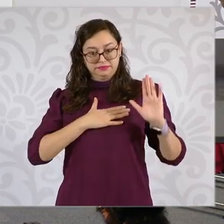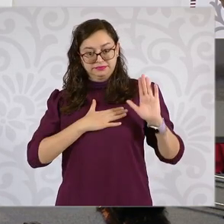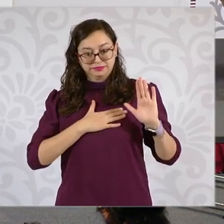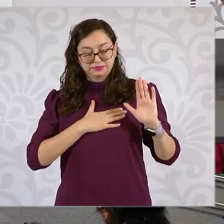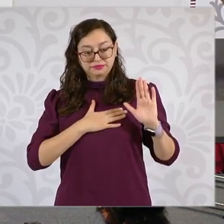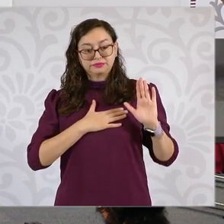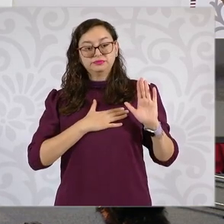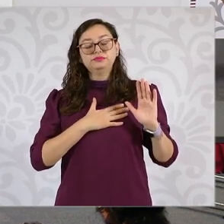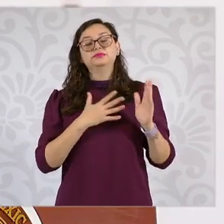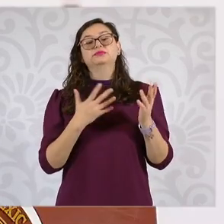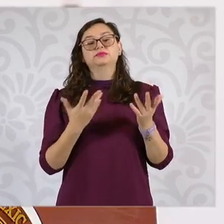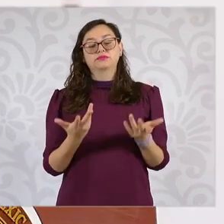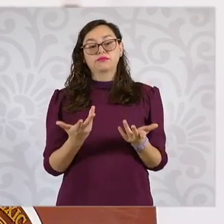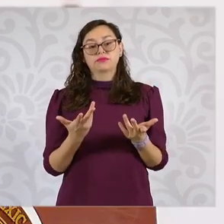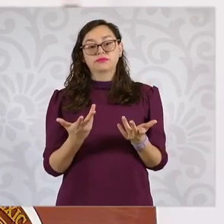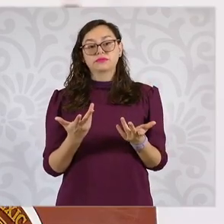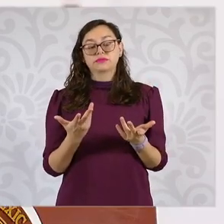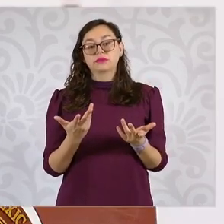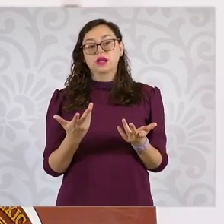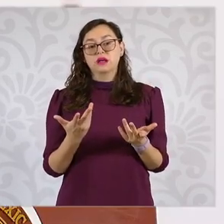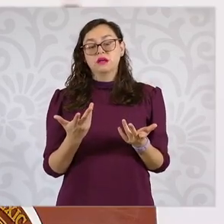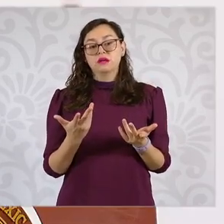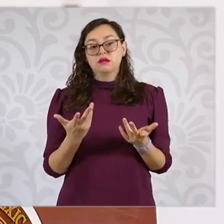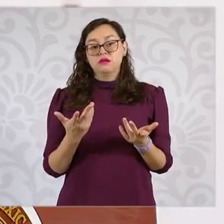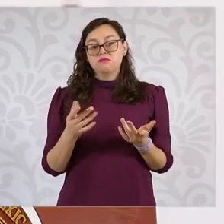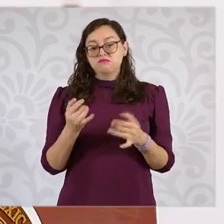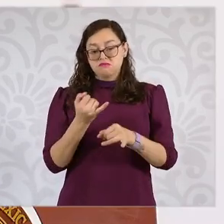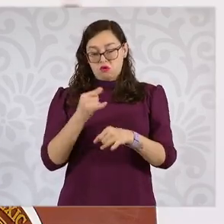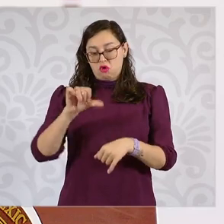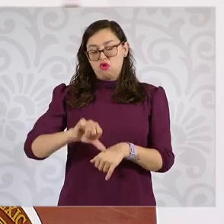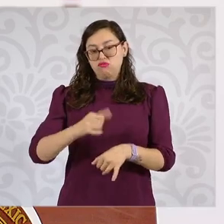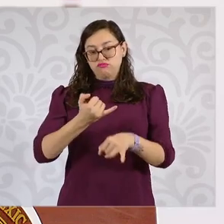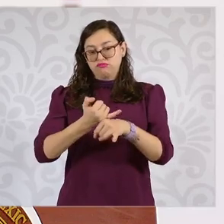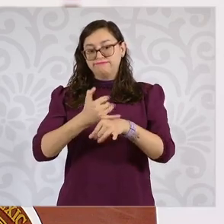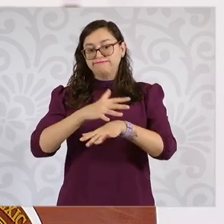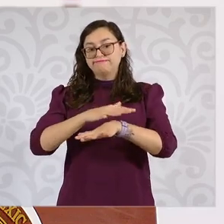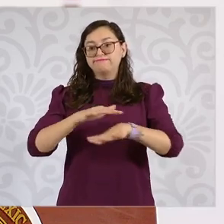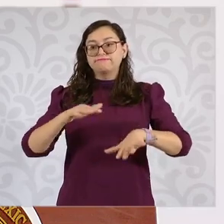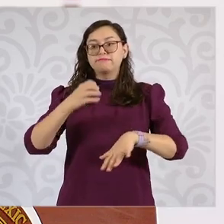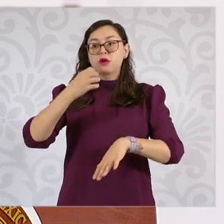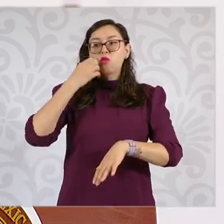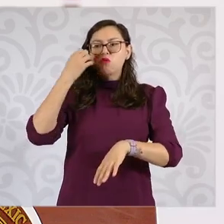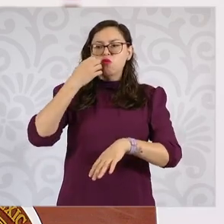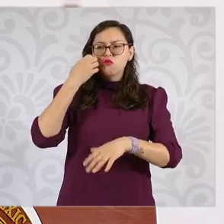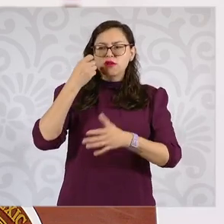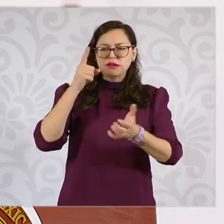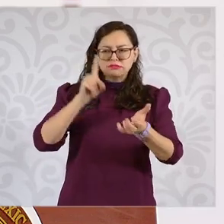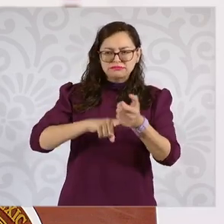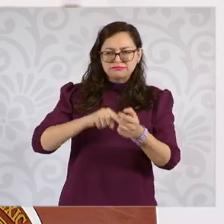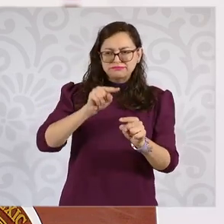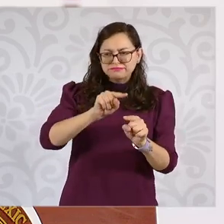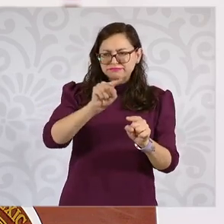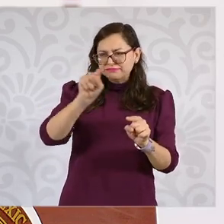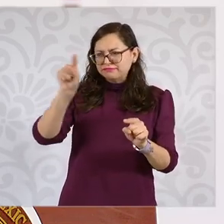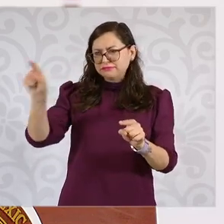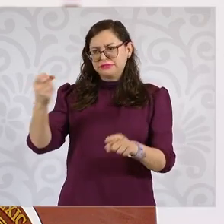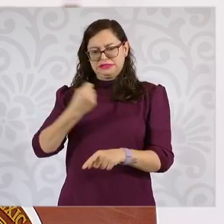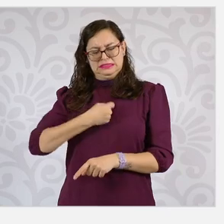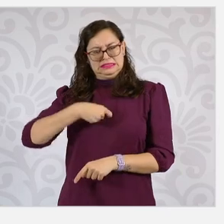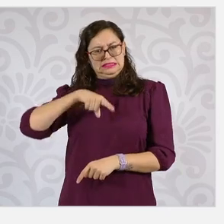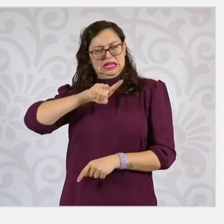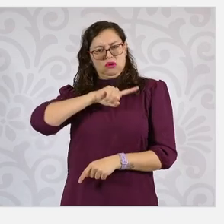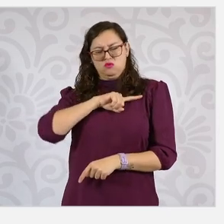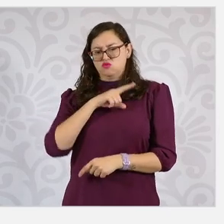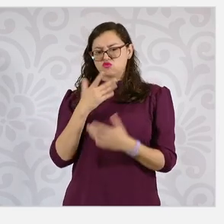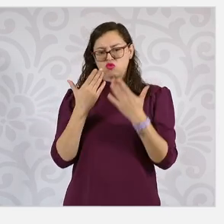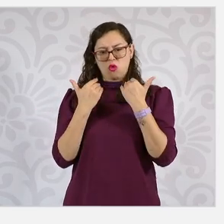pasada, hoy vamos a informar sobre la Estrategia Vida Saludable en las